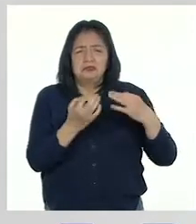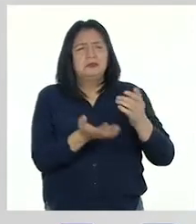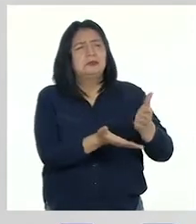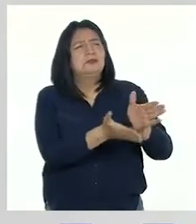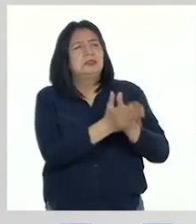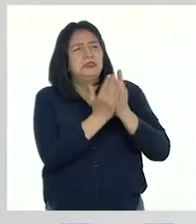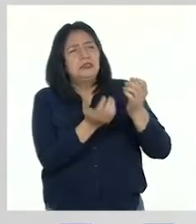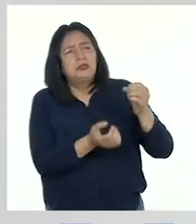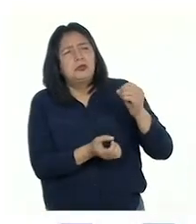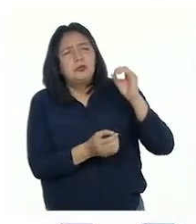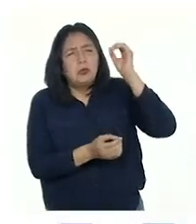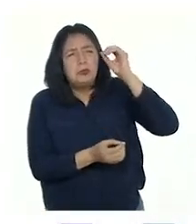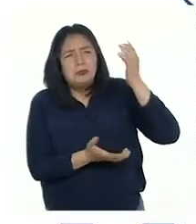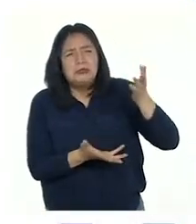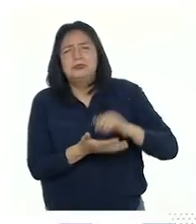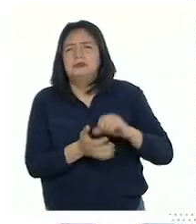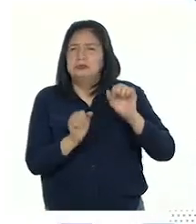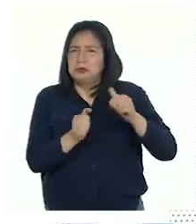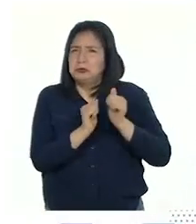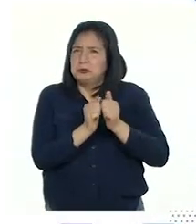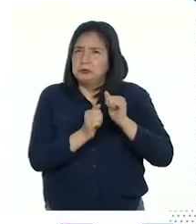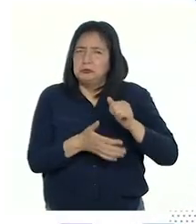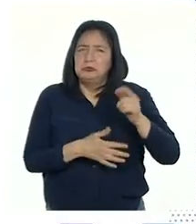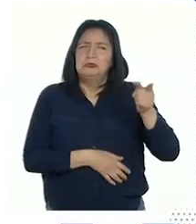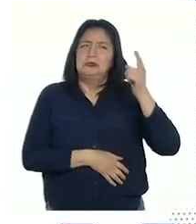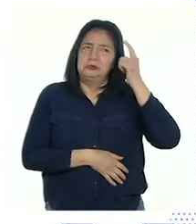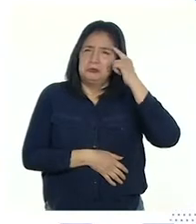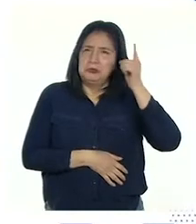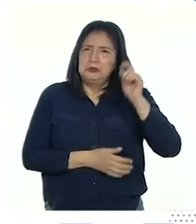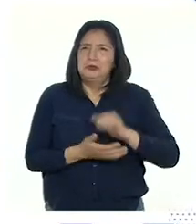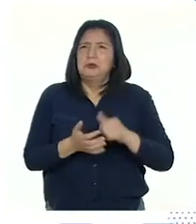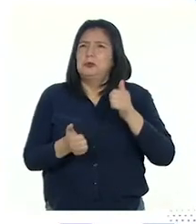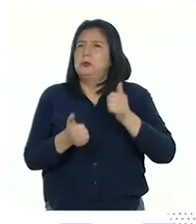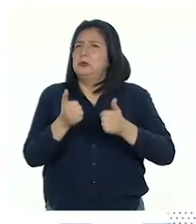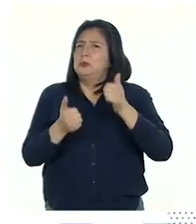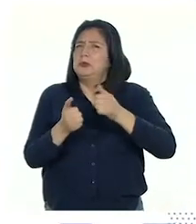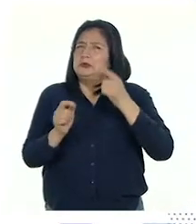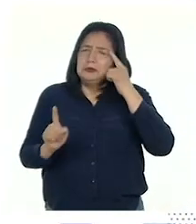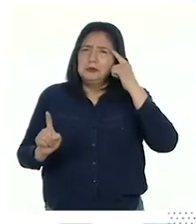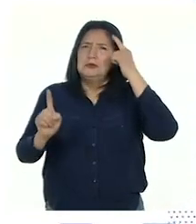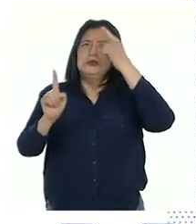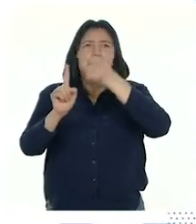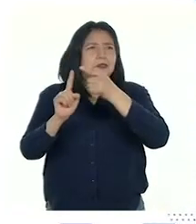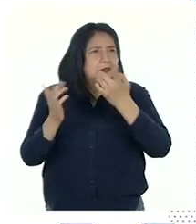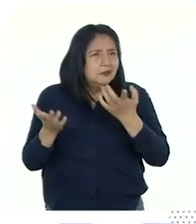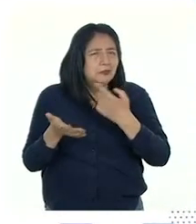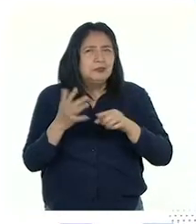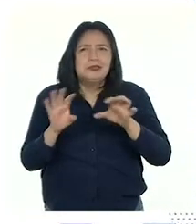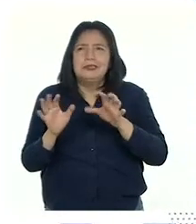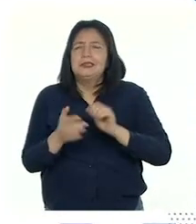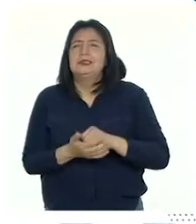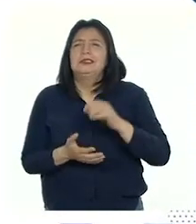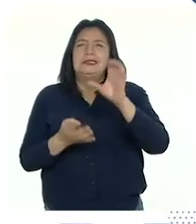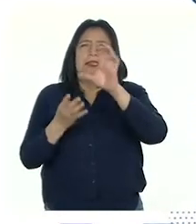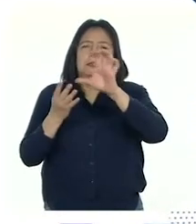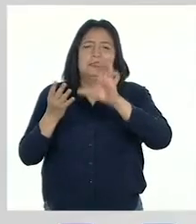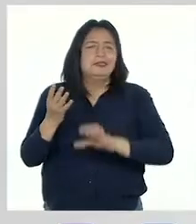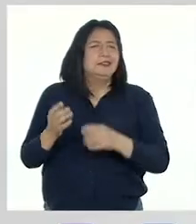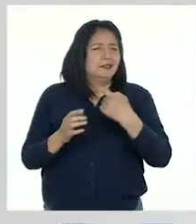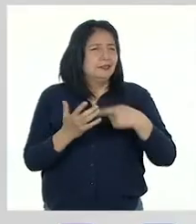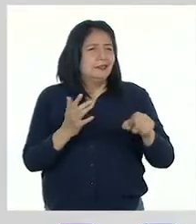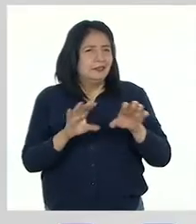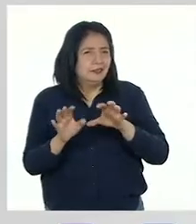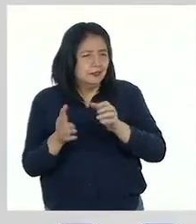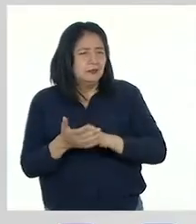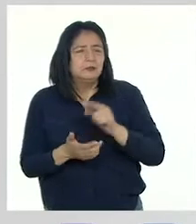pedirle su opinión. Juntos deben tomar en cuenta cuál era el objetivo del reto y las características del producto